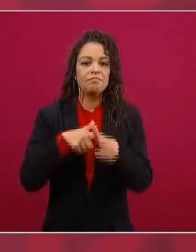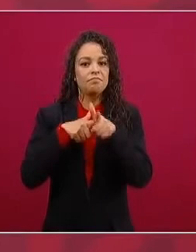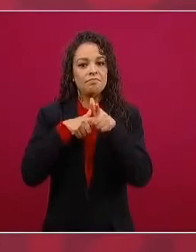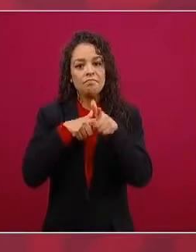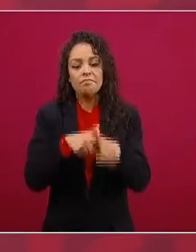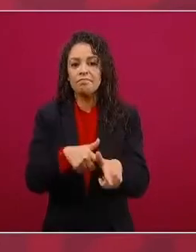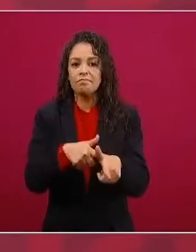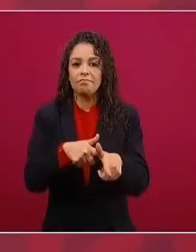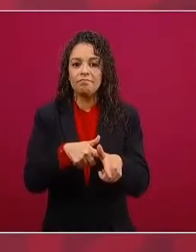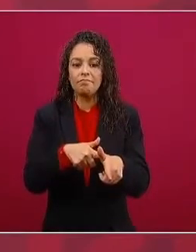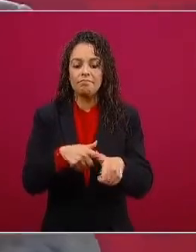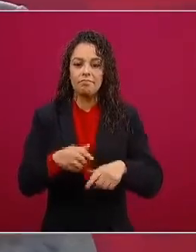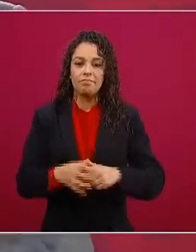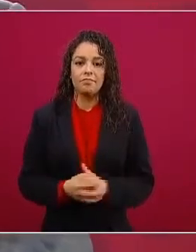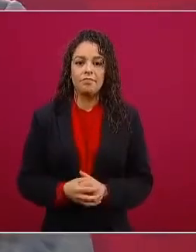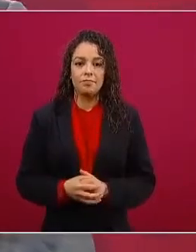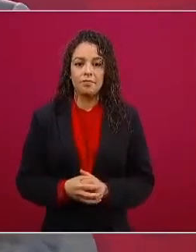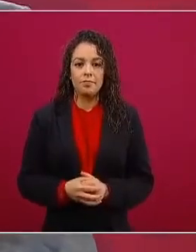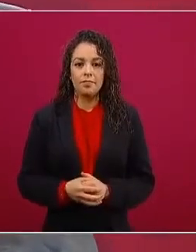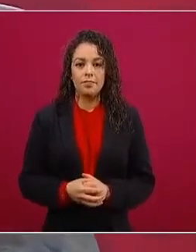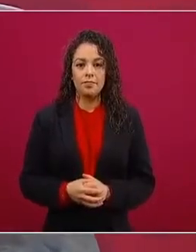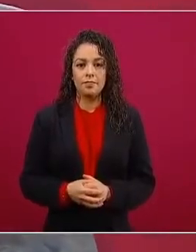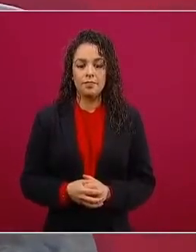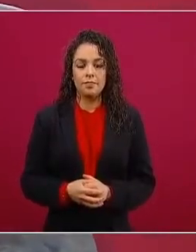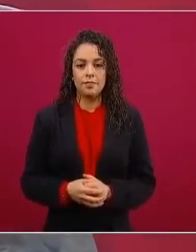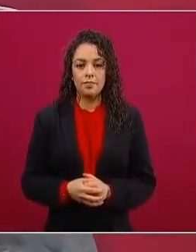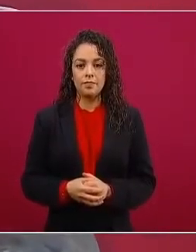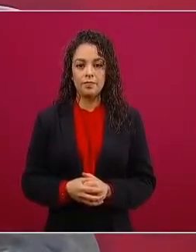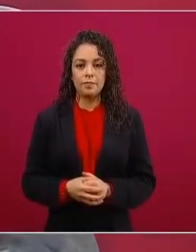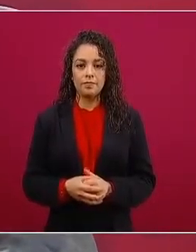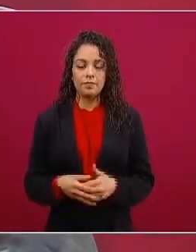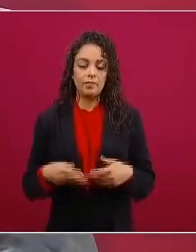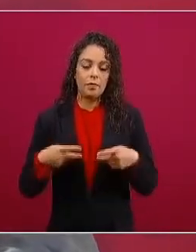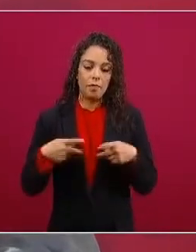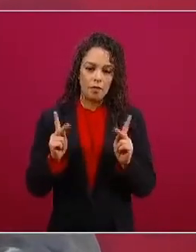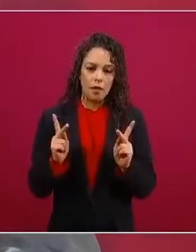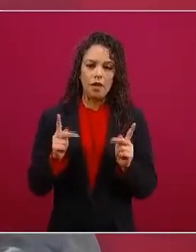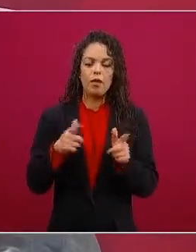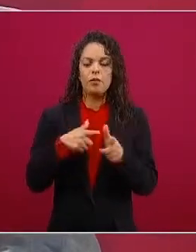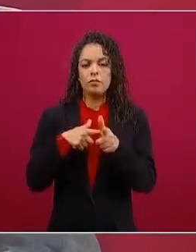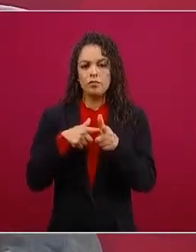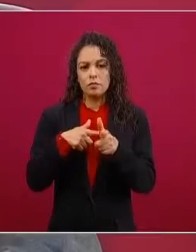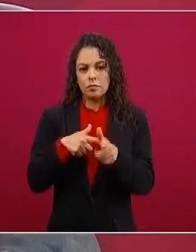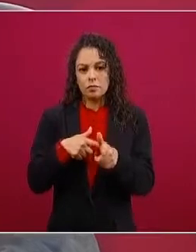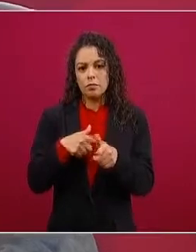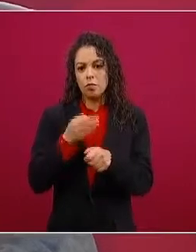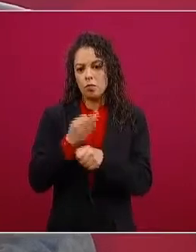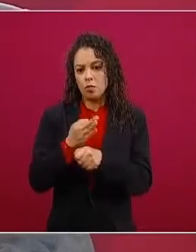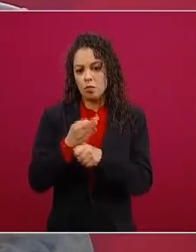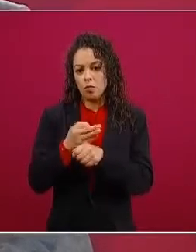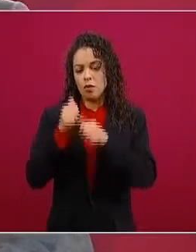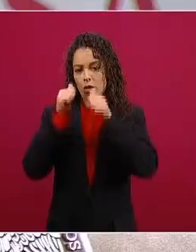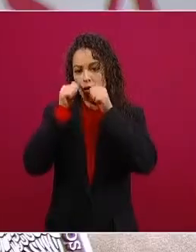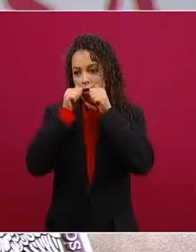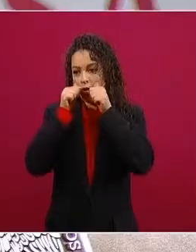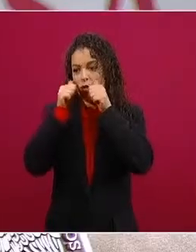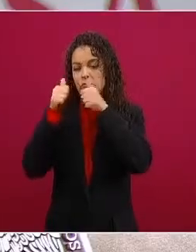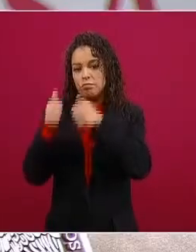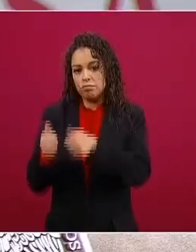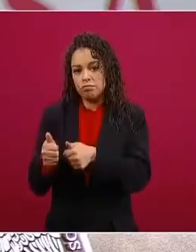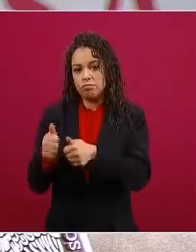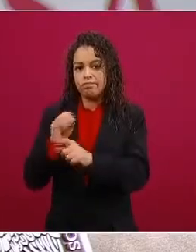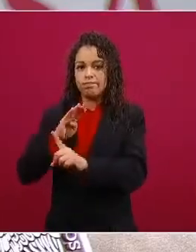nada más que pues estamos atendiendo lo de